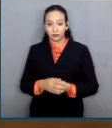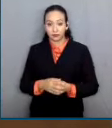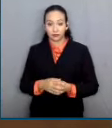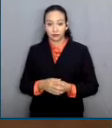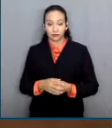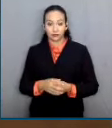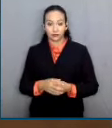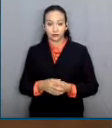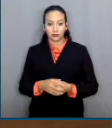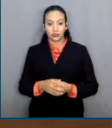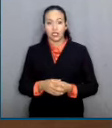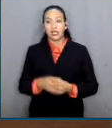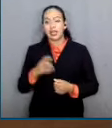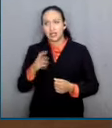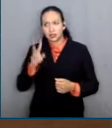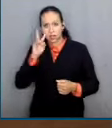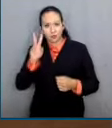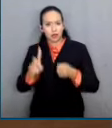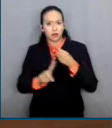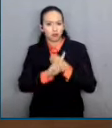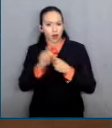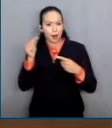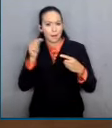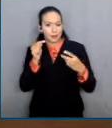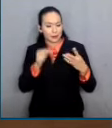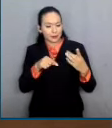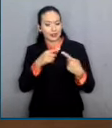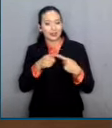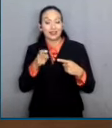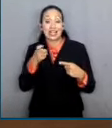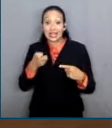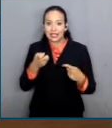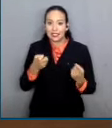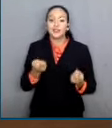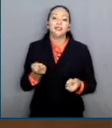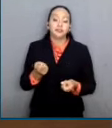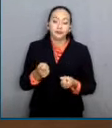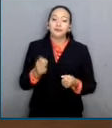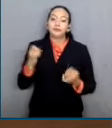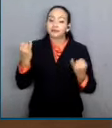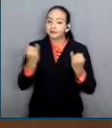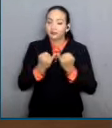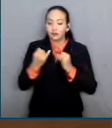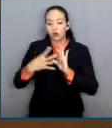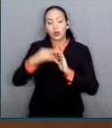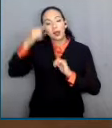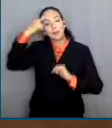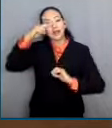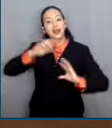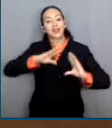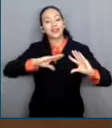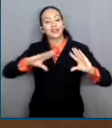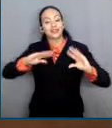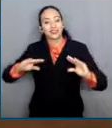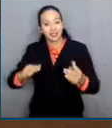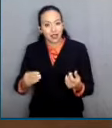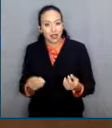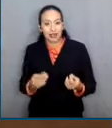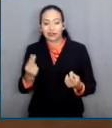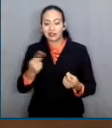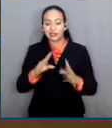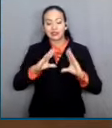desafíos impactarán en la enseñanza-aprendizaje del derecho en la práctica